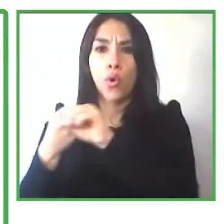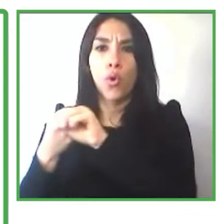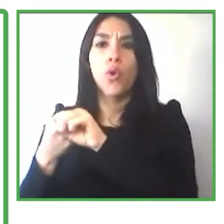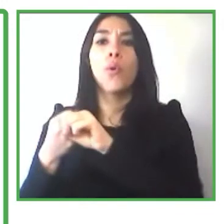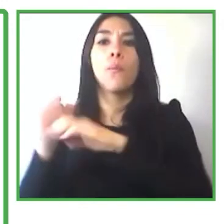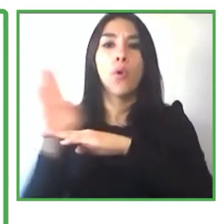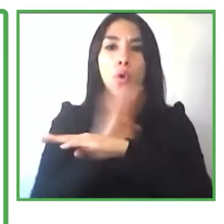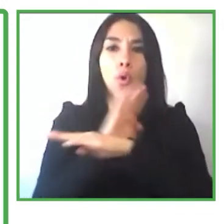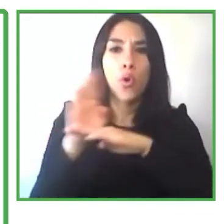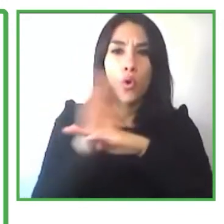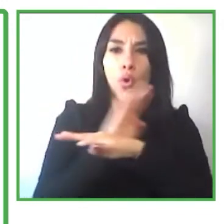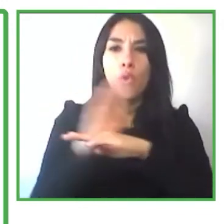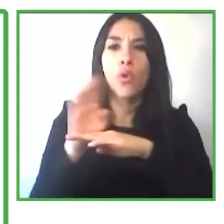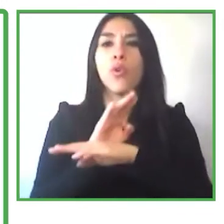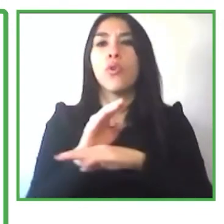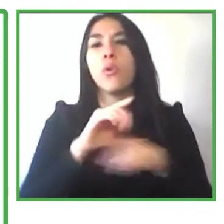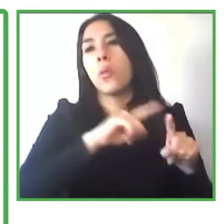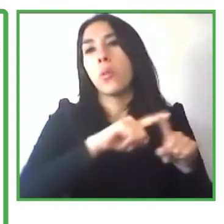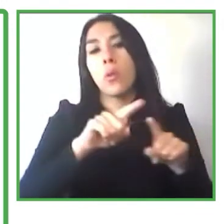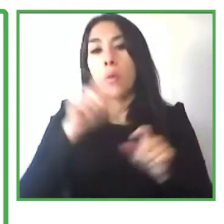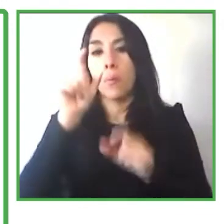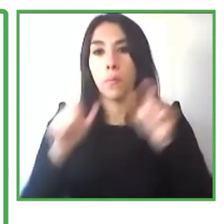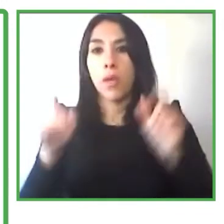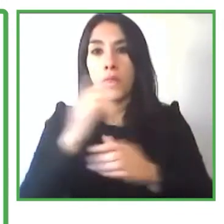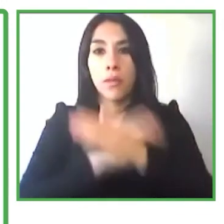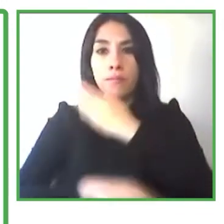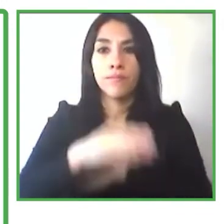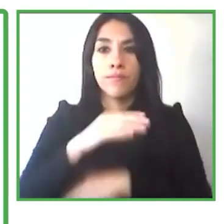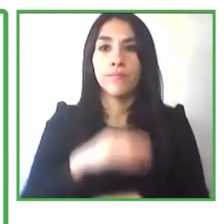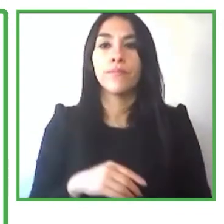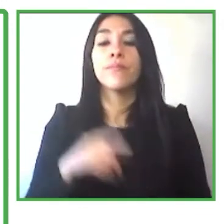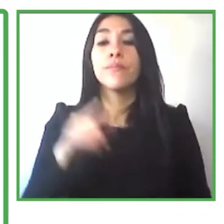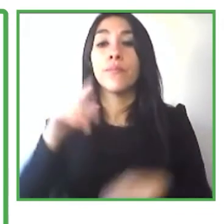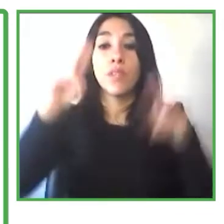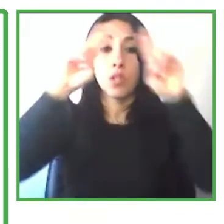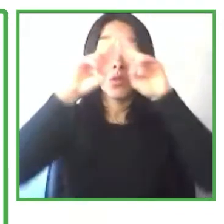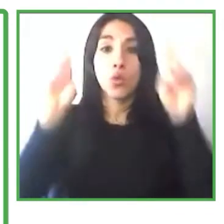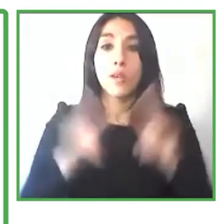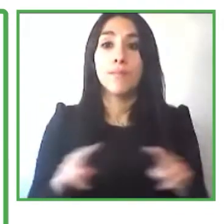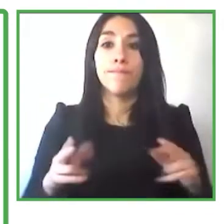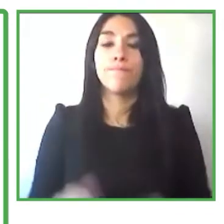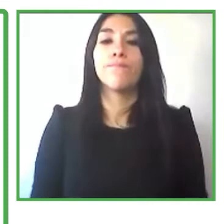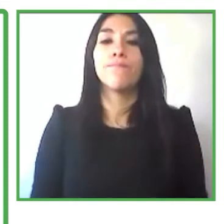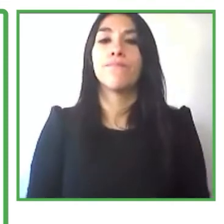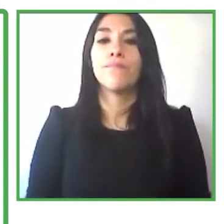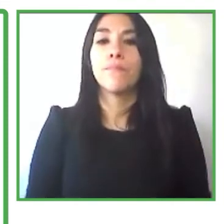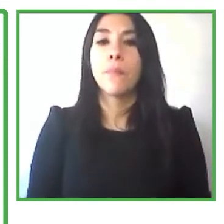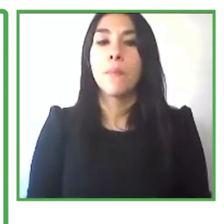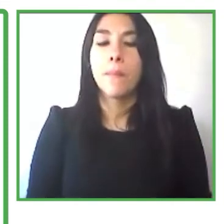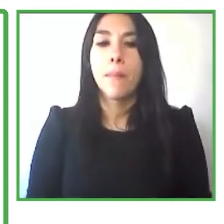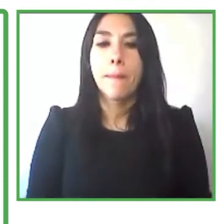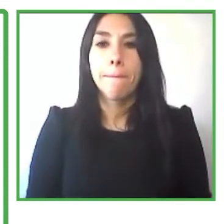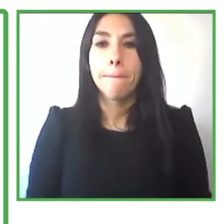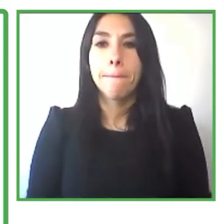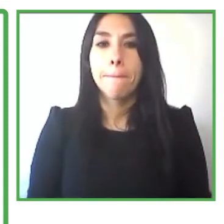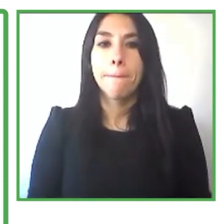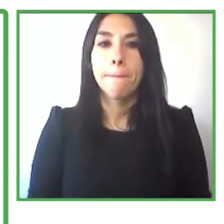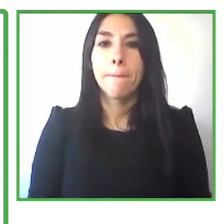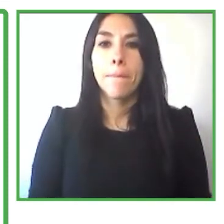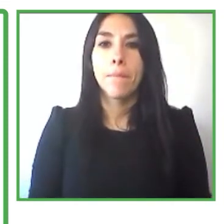también la International Disability Alliance que es lo que incluye